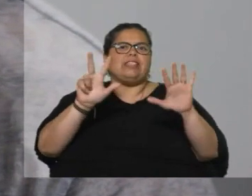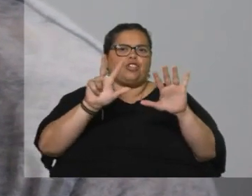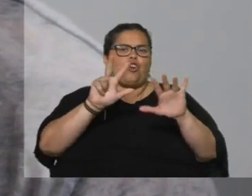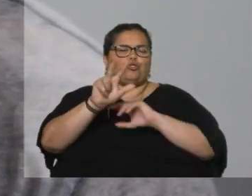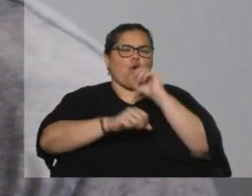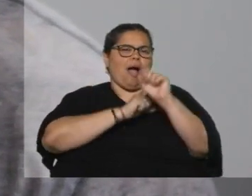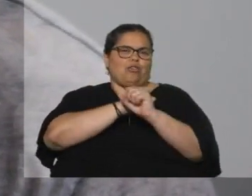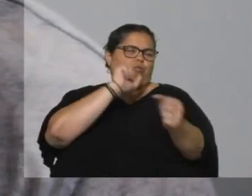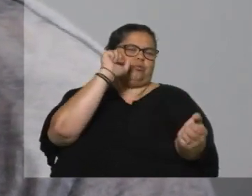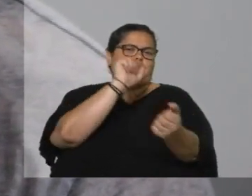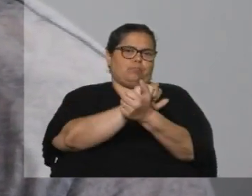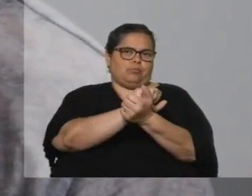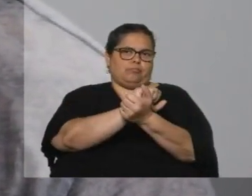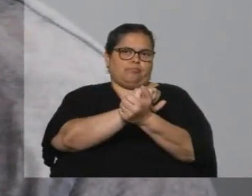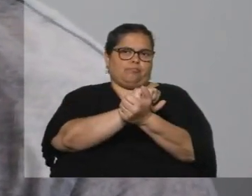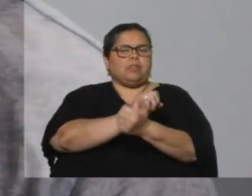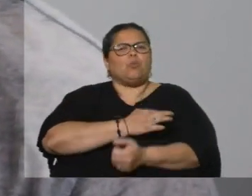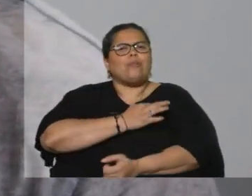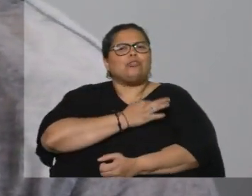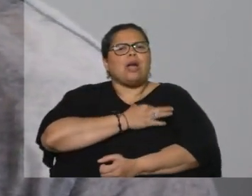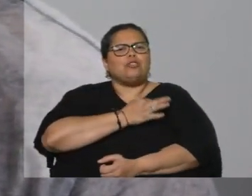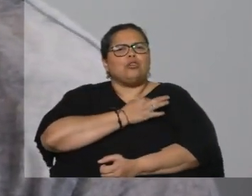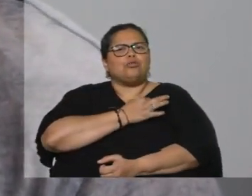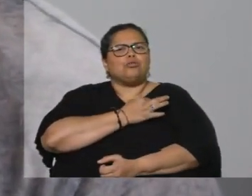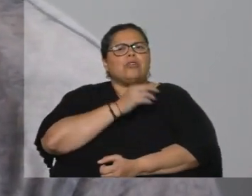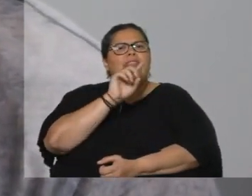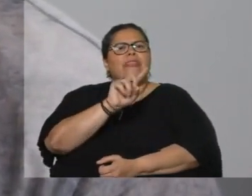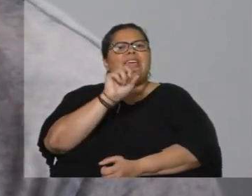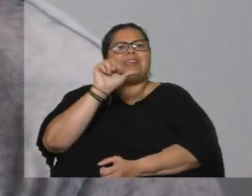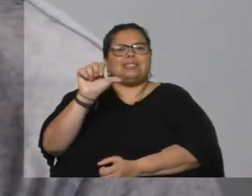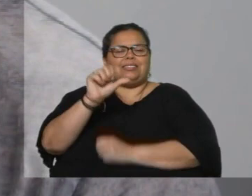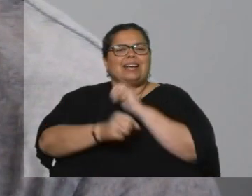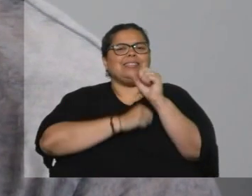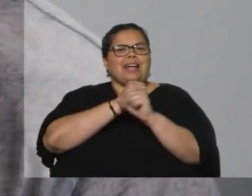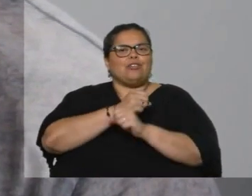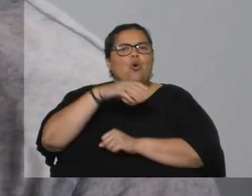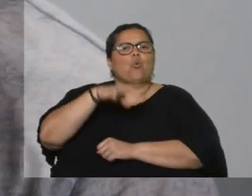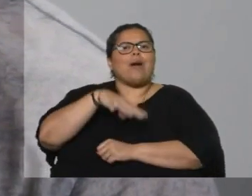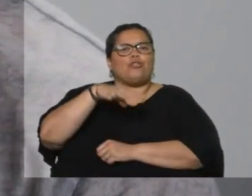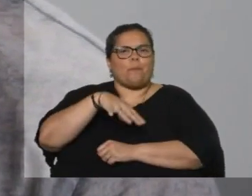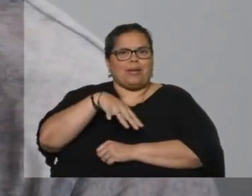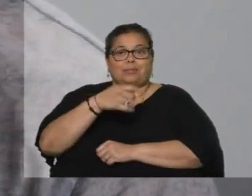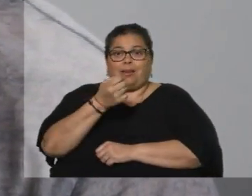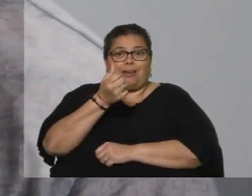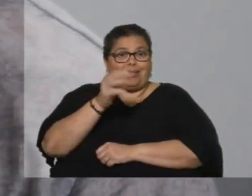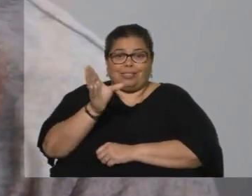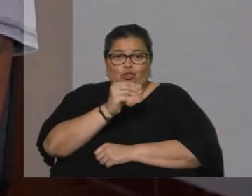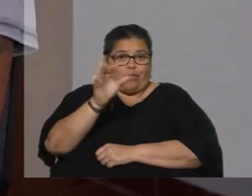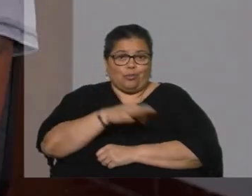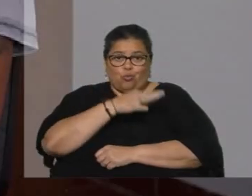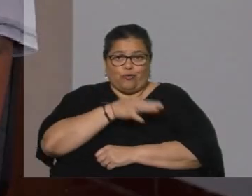Bien, ¿y cuánto tiempo estuviste? Estuve 16 años y 4 meses. ¿Tuviste casi toda tu vida